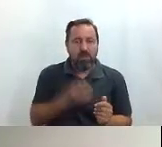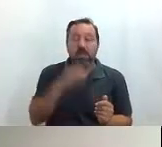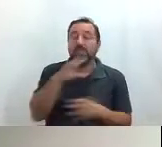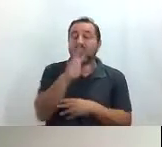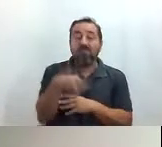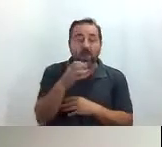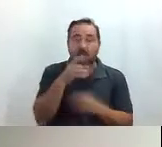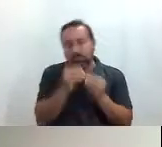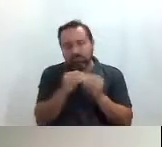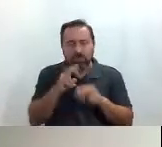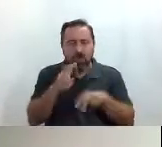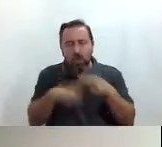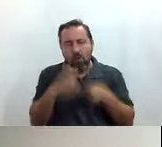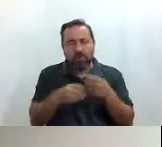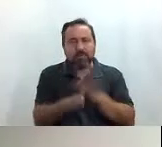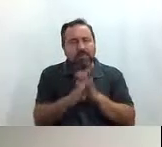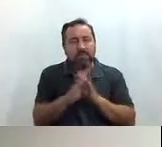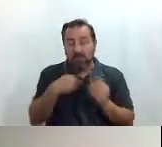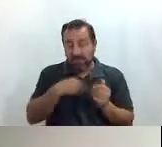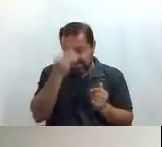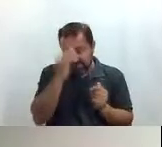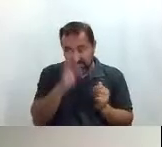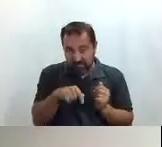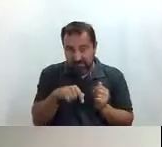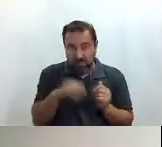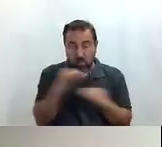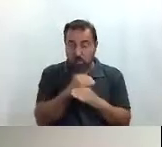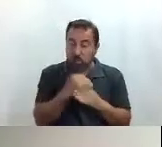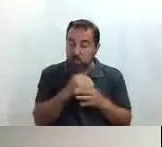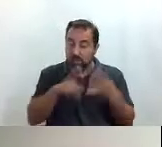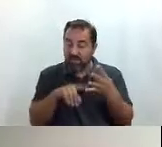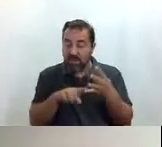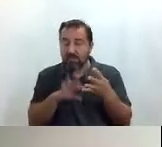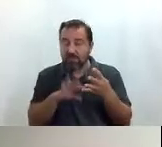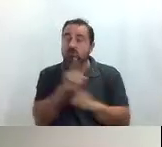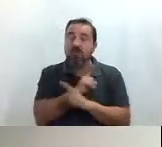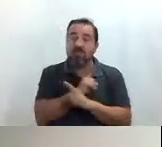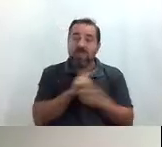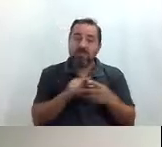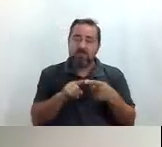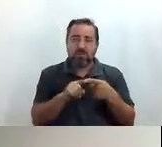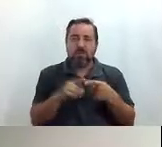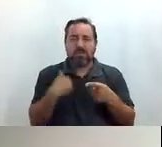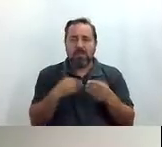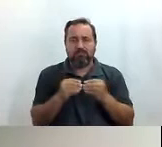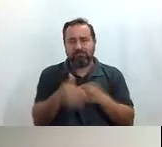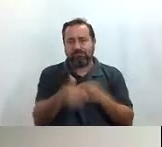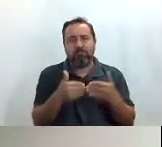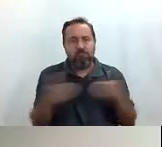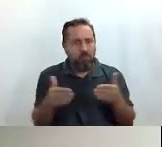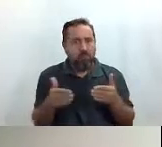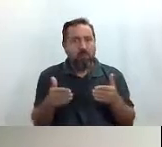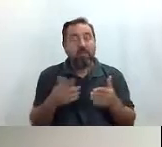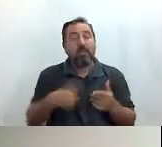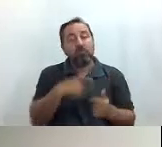con las horas pero yo creo que para finales finales de octubre principios de noviembre ya lo estaremos inaugurando y podéis